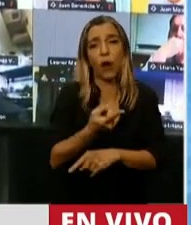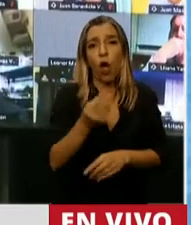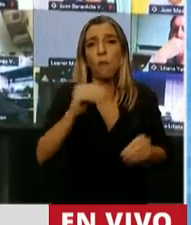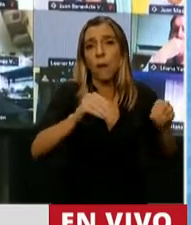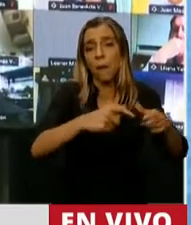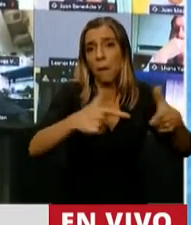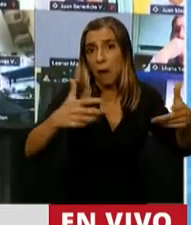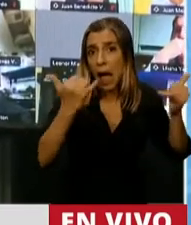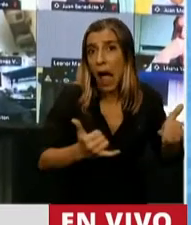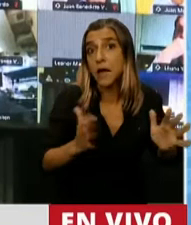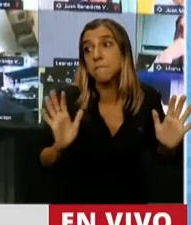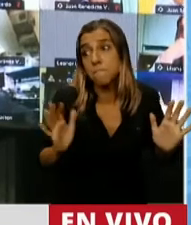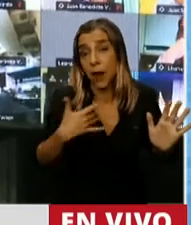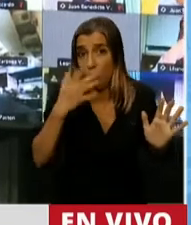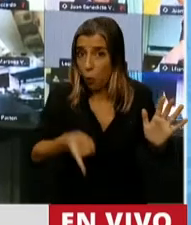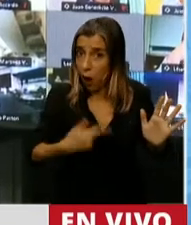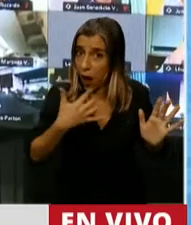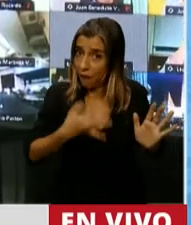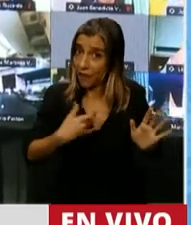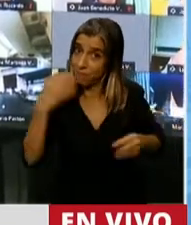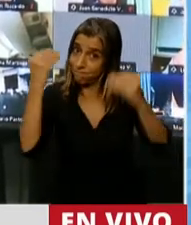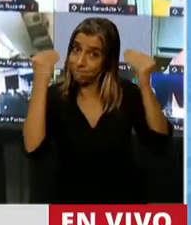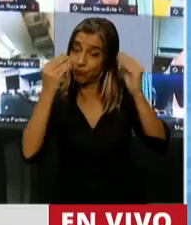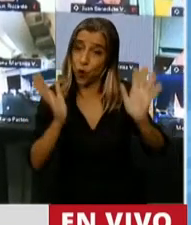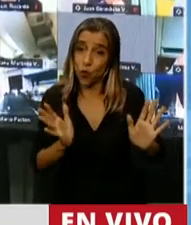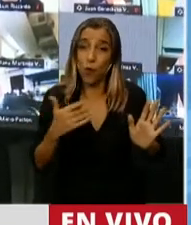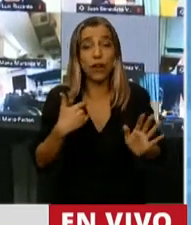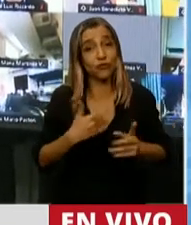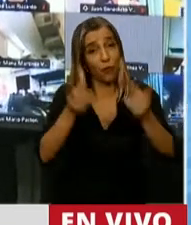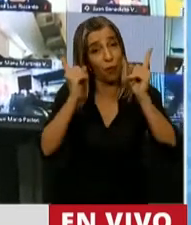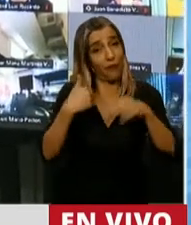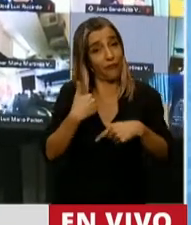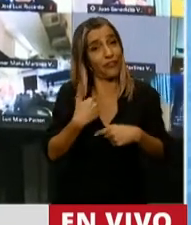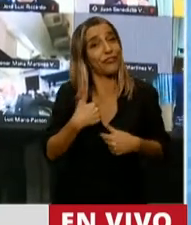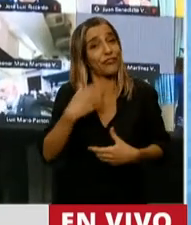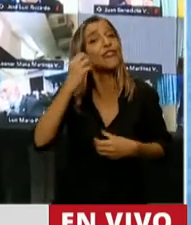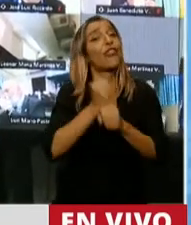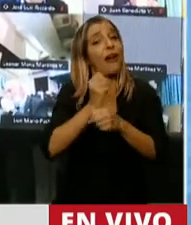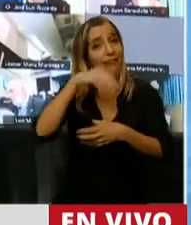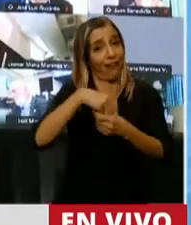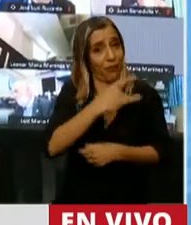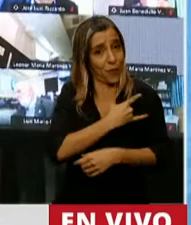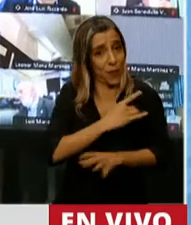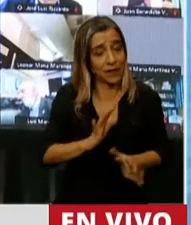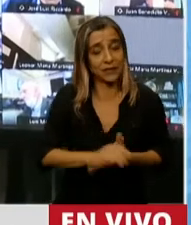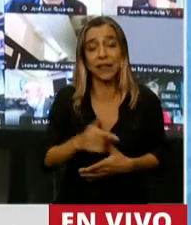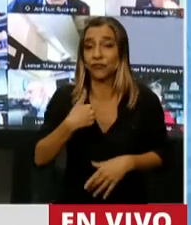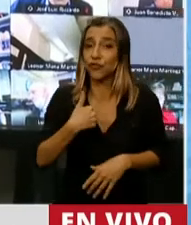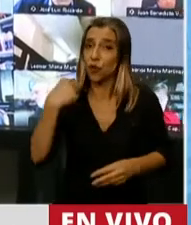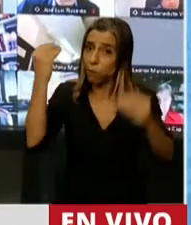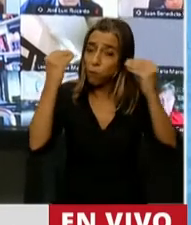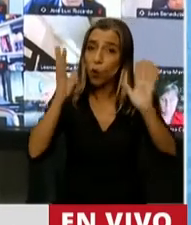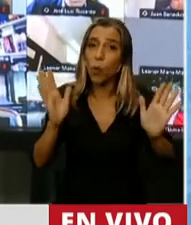quiero venir a decir acá que no me preocupa. Me preocupa muchísimo. Me va a dar la cara, yo soy profesor universitario. Me preocupa. Pero